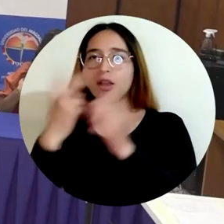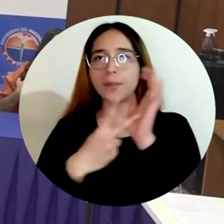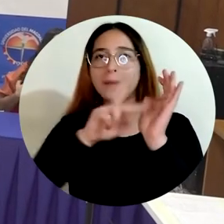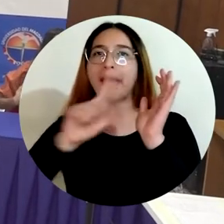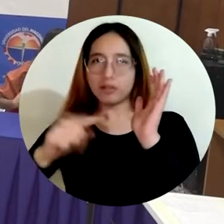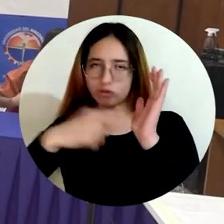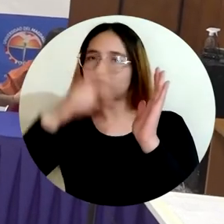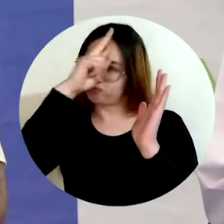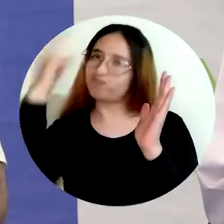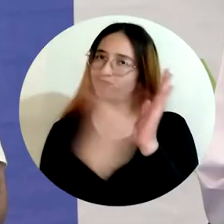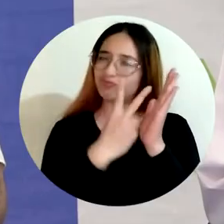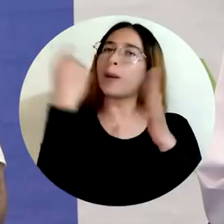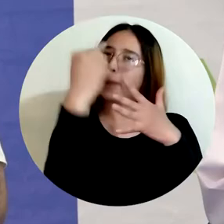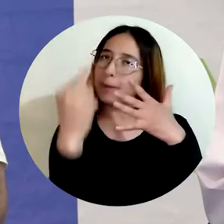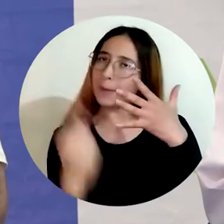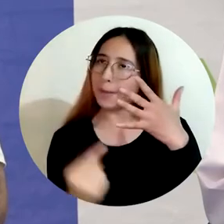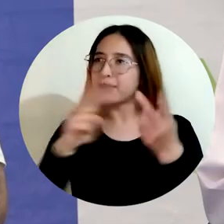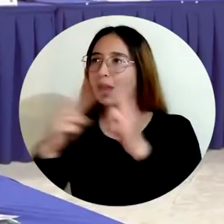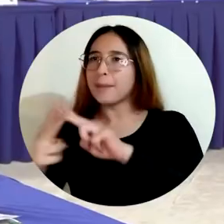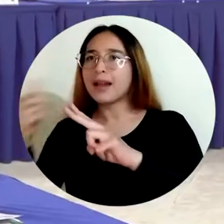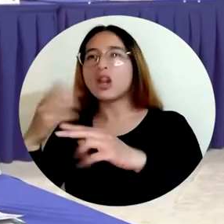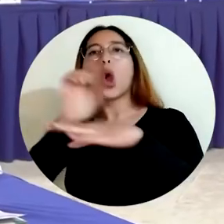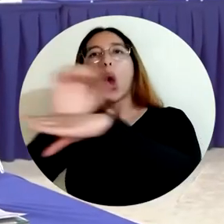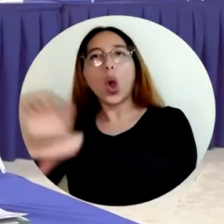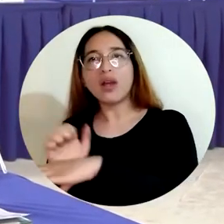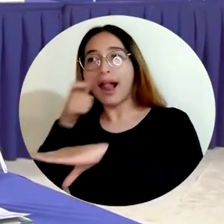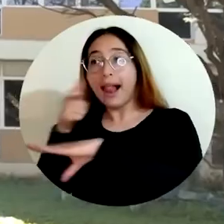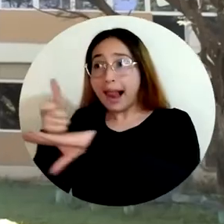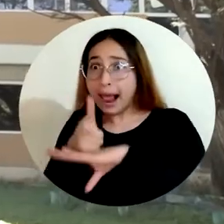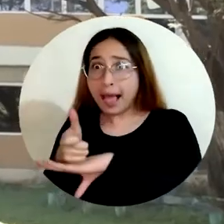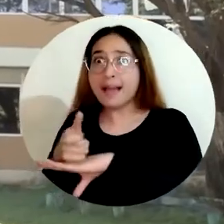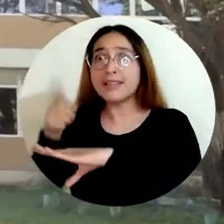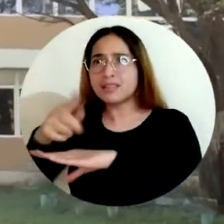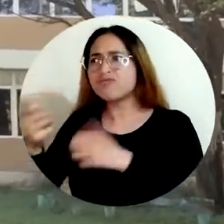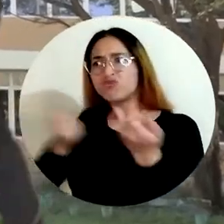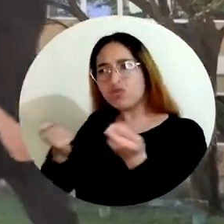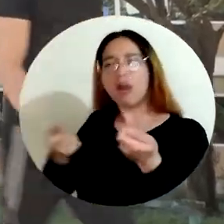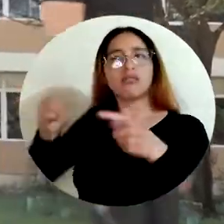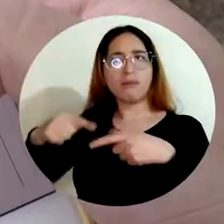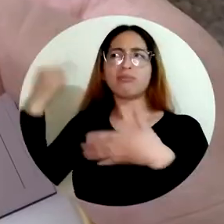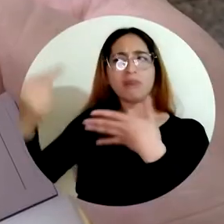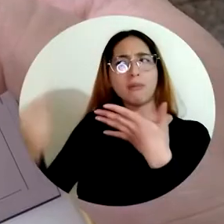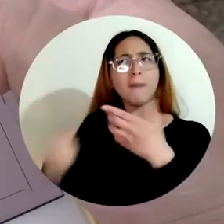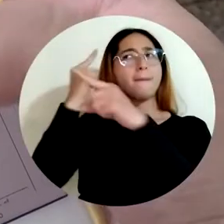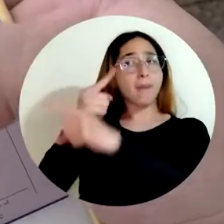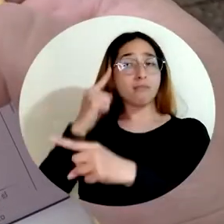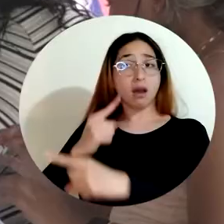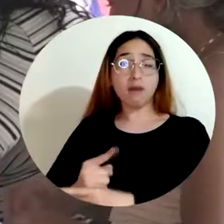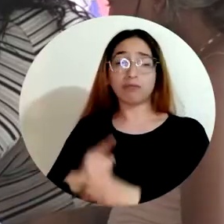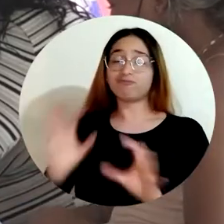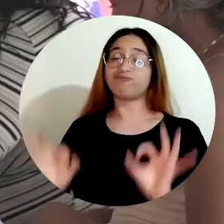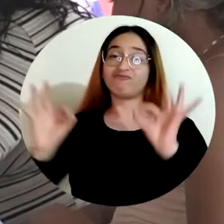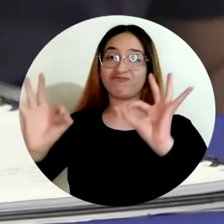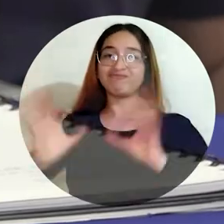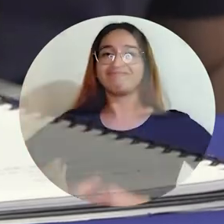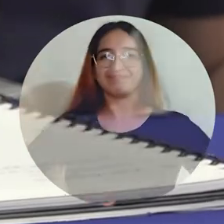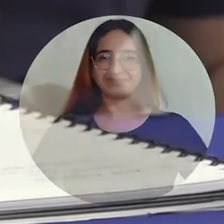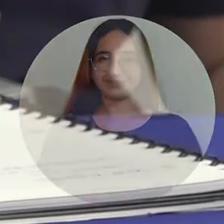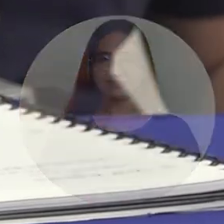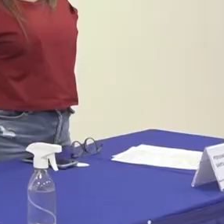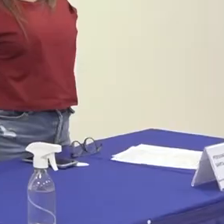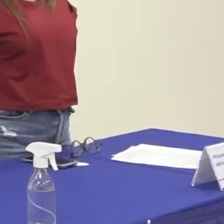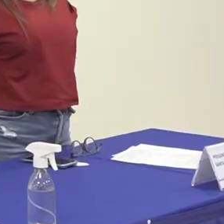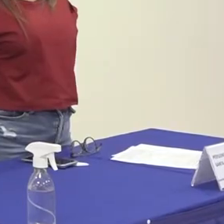El proceso de elecciones cumplió con los principios establecidos en el Acuerdo Superior Nº 11 de 2021 y tuvo el acompañamiento de